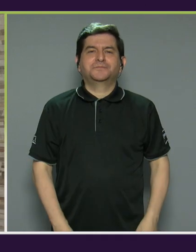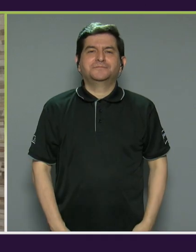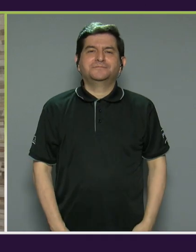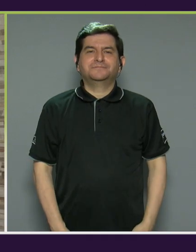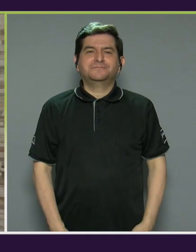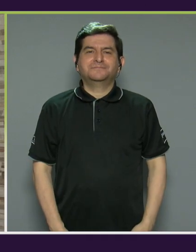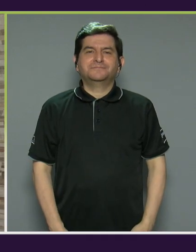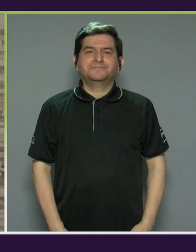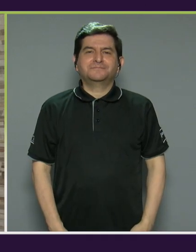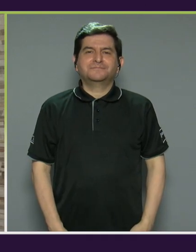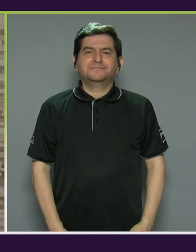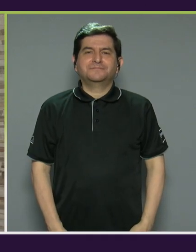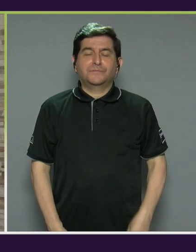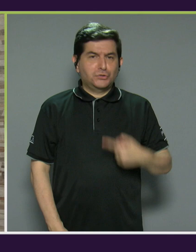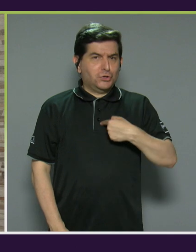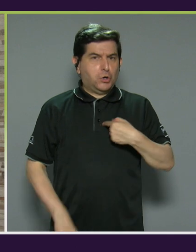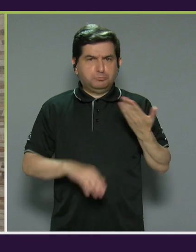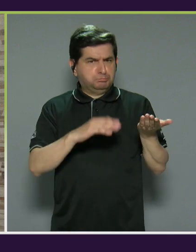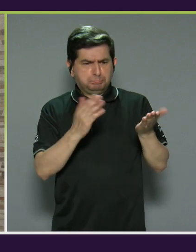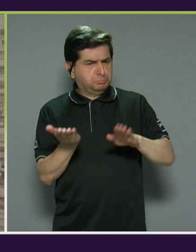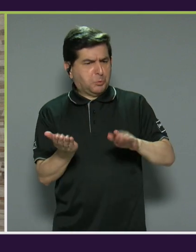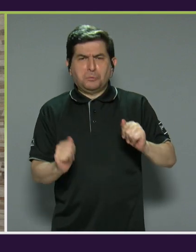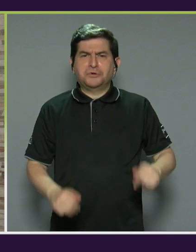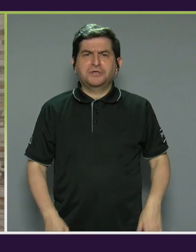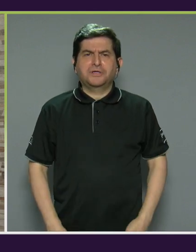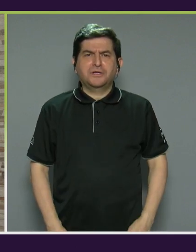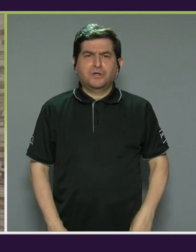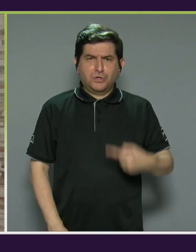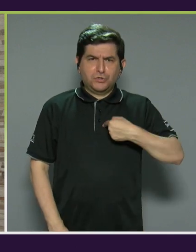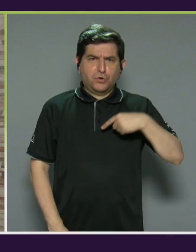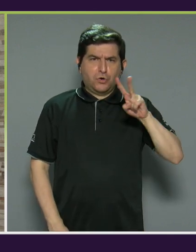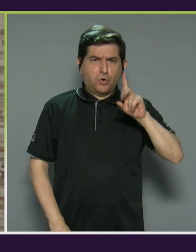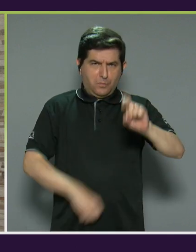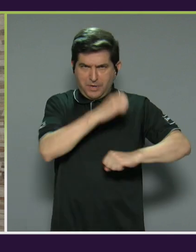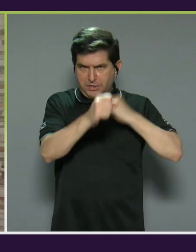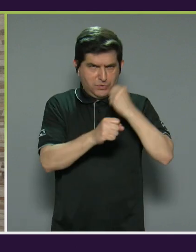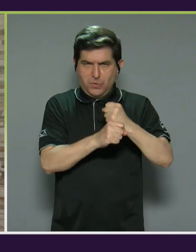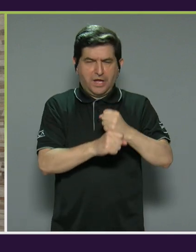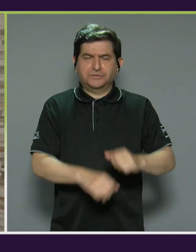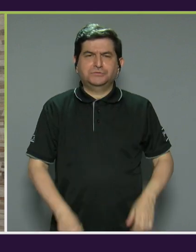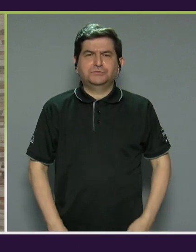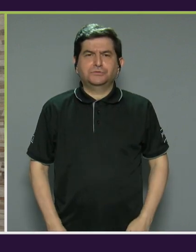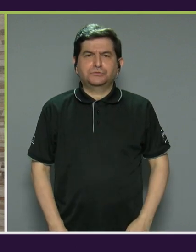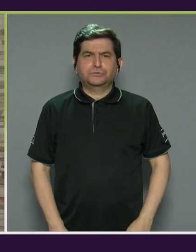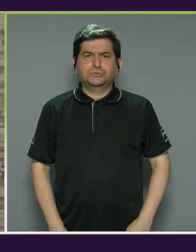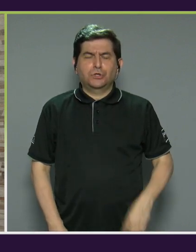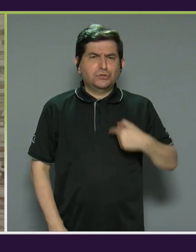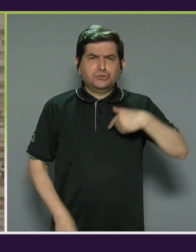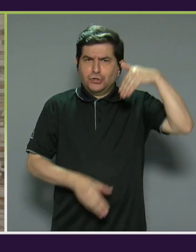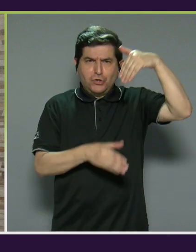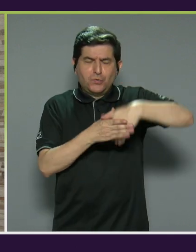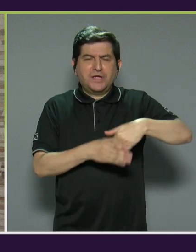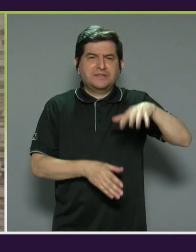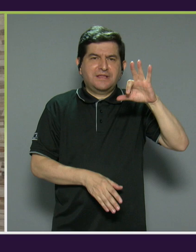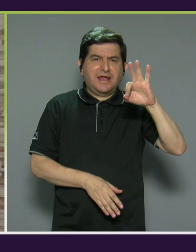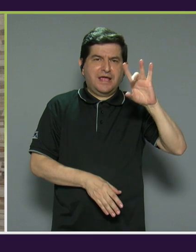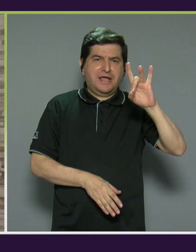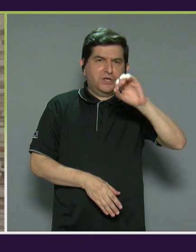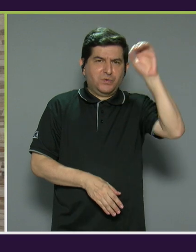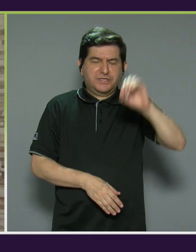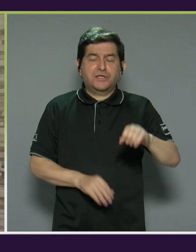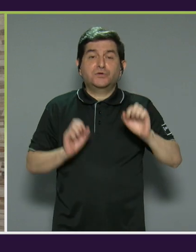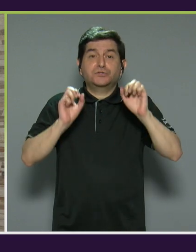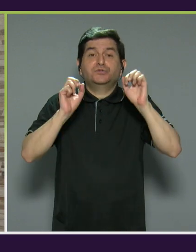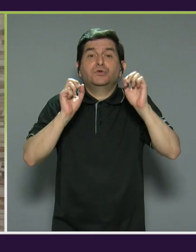no me morí cuando tenía 21 años, no entré dentro de ese 98% de